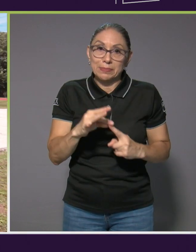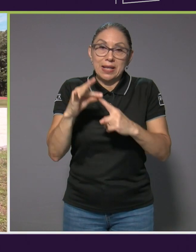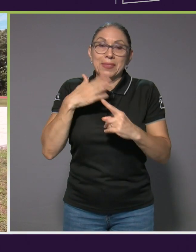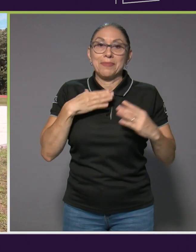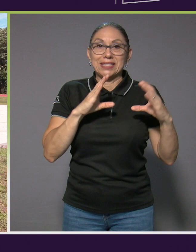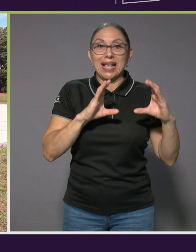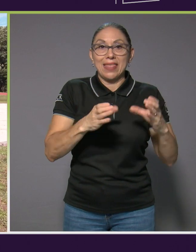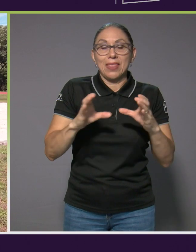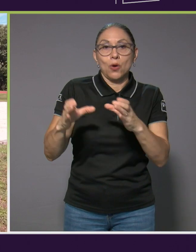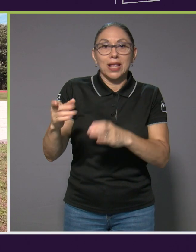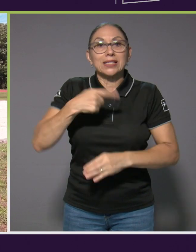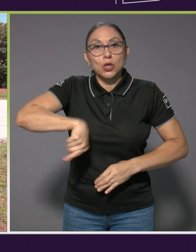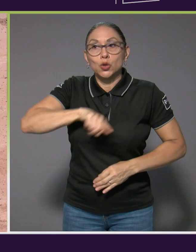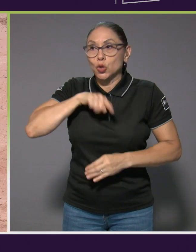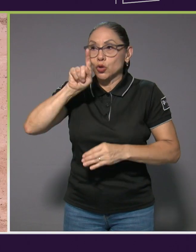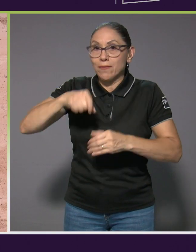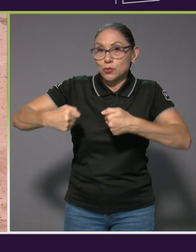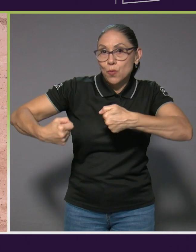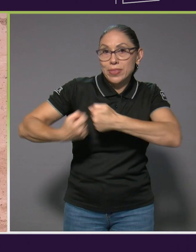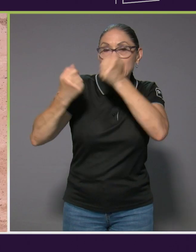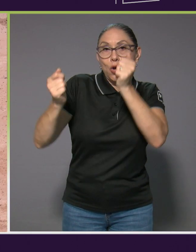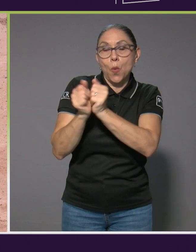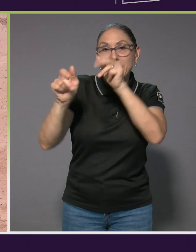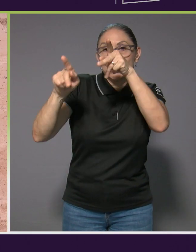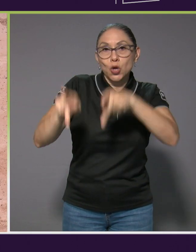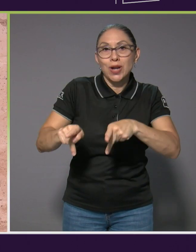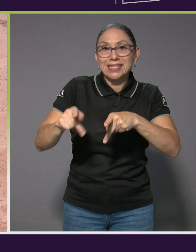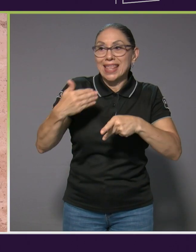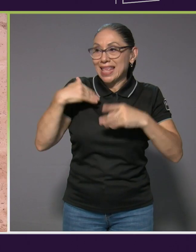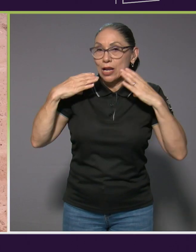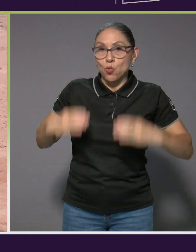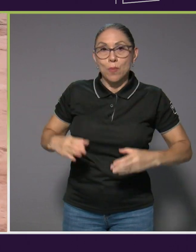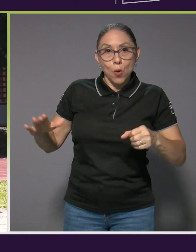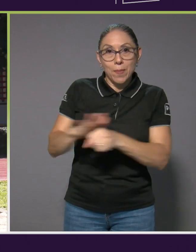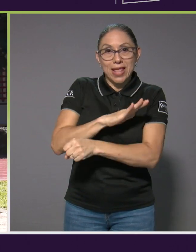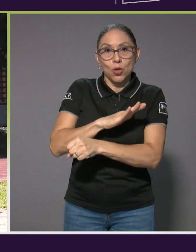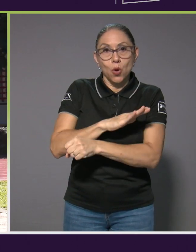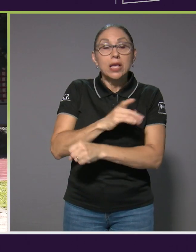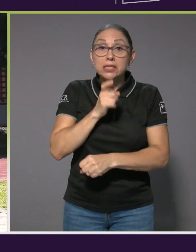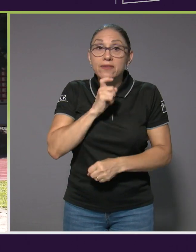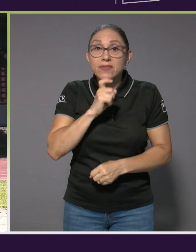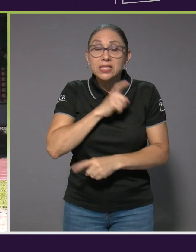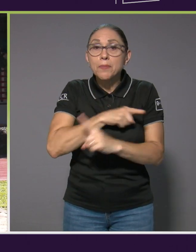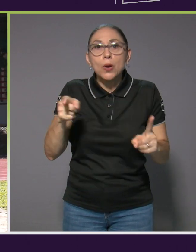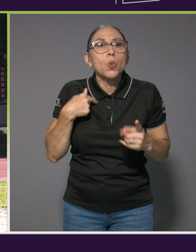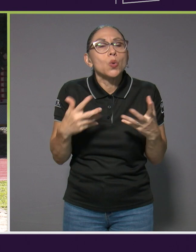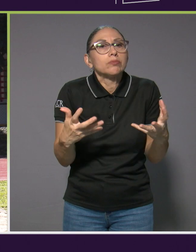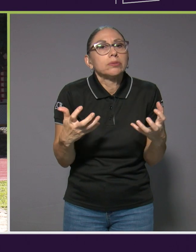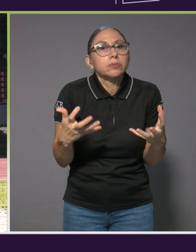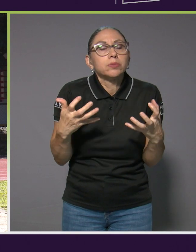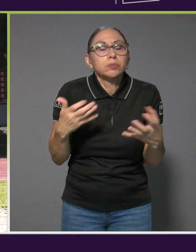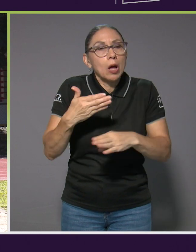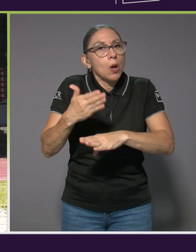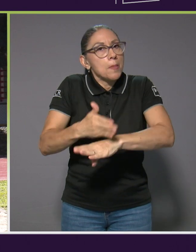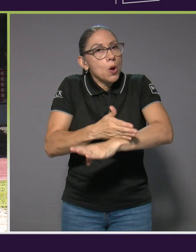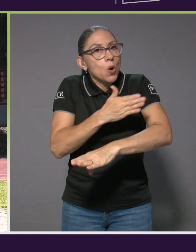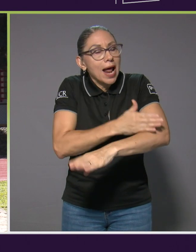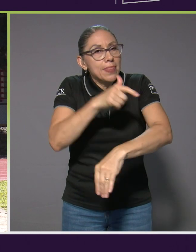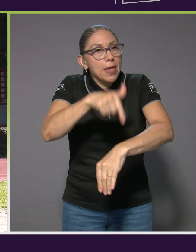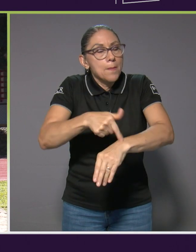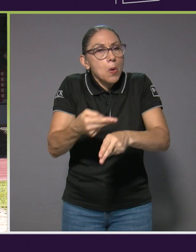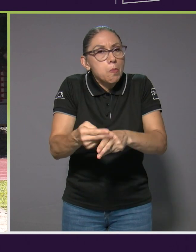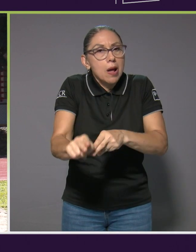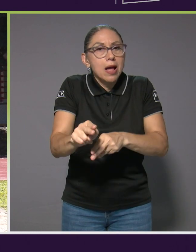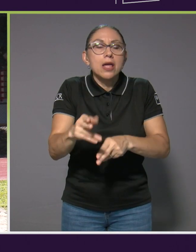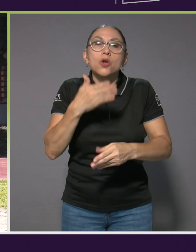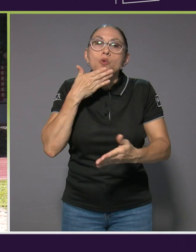entonces, a nosotros toca con personas que tienen el cuerpo completo, entonces, es muy difícil, pero bueno, uno va con las ganas de, mejorar su marca, y una buena posición,